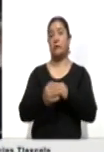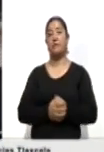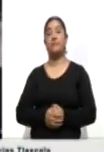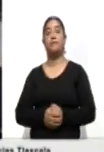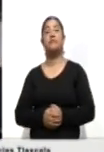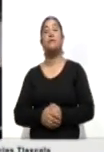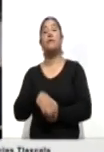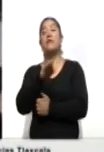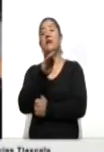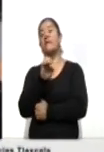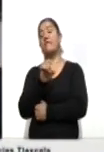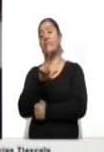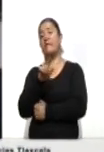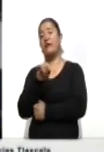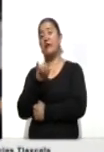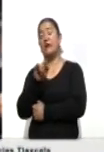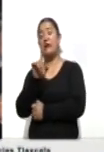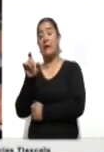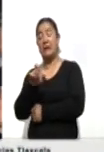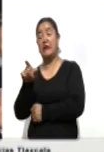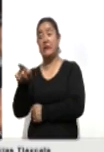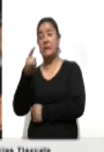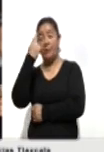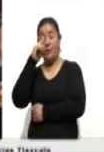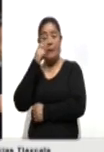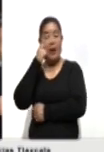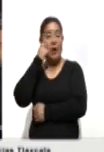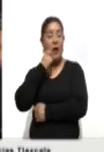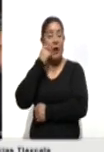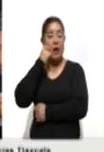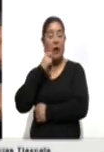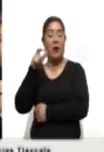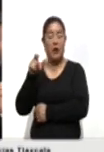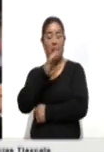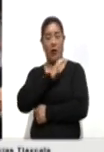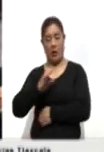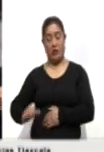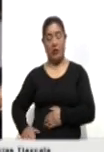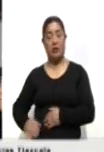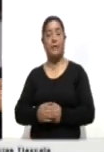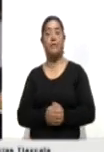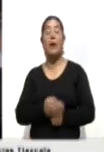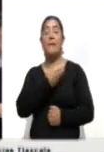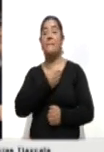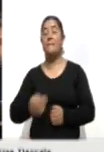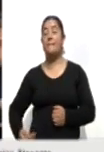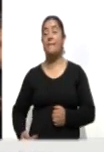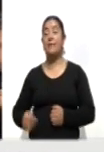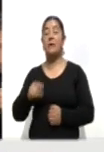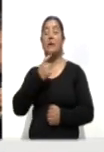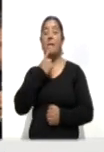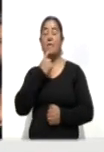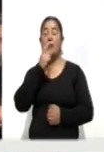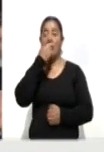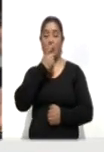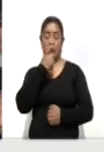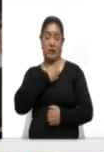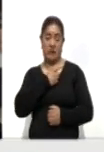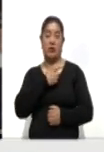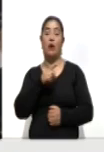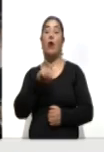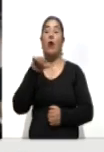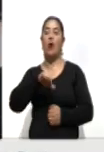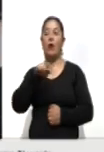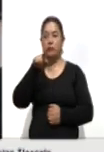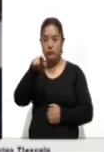Félix Salgado Macedonio para la candidatura al gobierno de Guerrero, el presidente Andrés Manuel López Obrador dijo este miércoles que el pueblo debe decidir si es mal ciudadano.